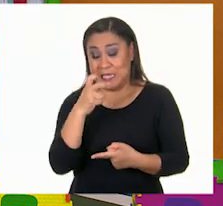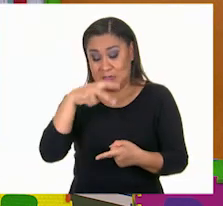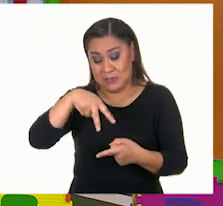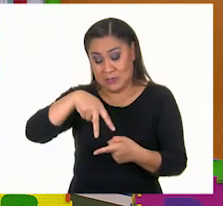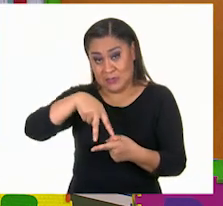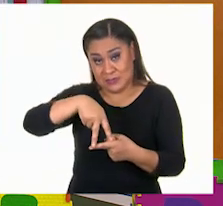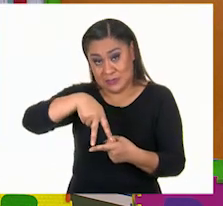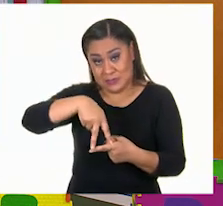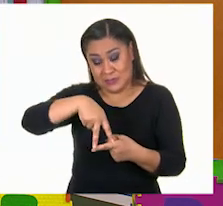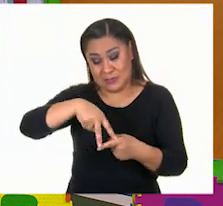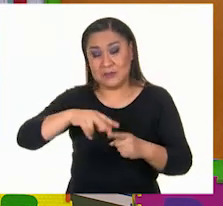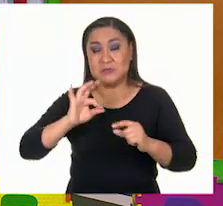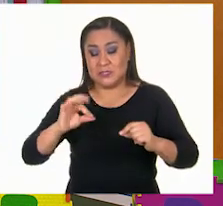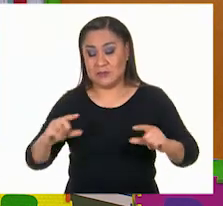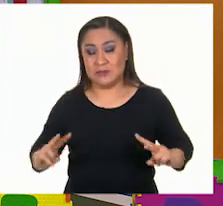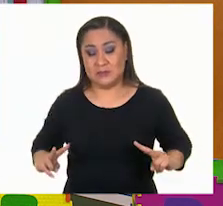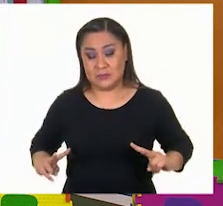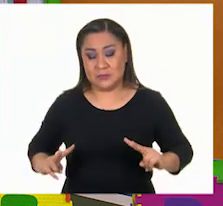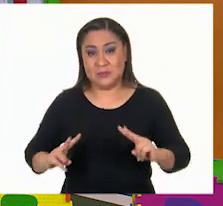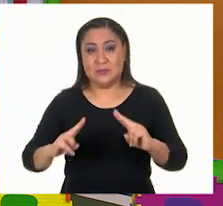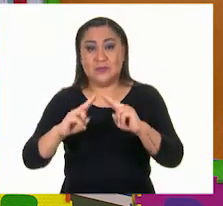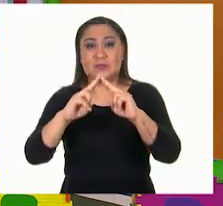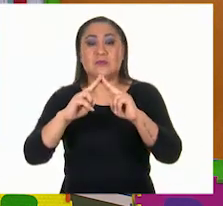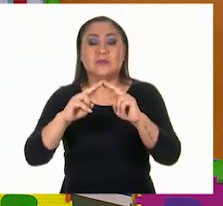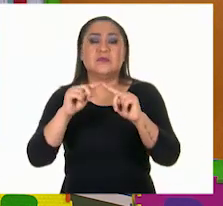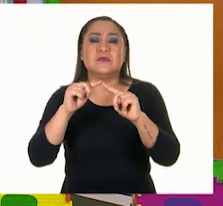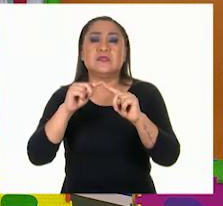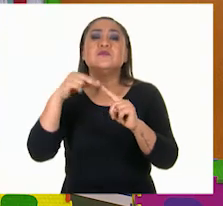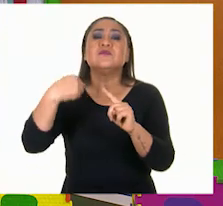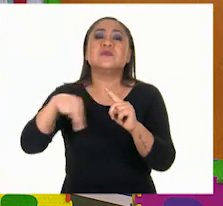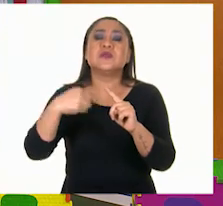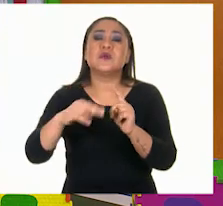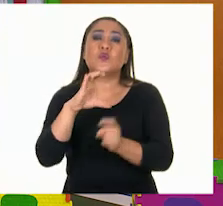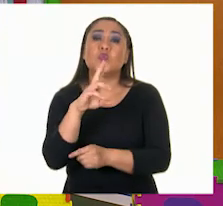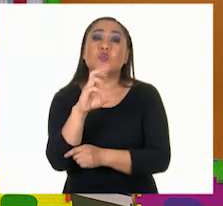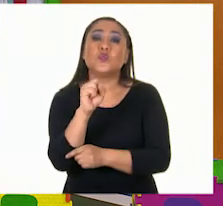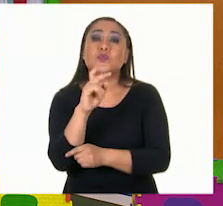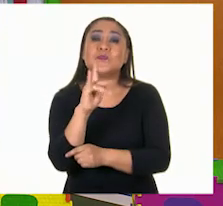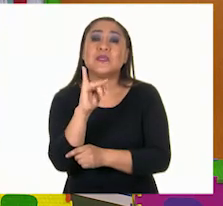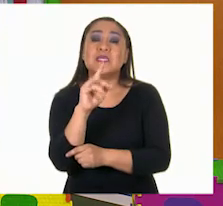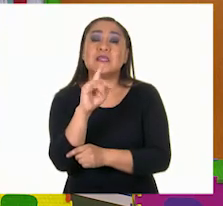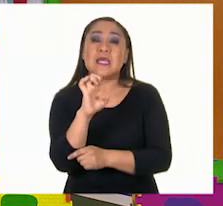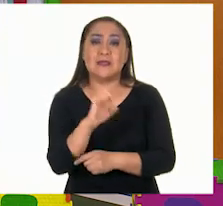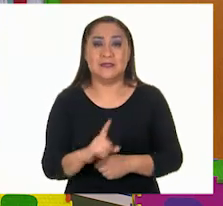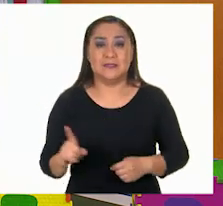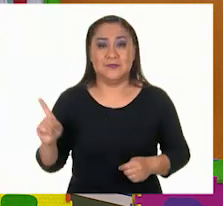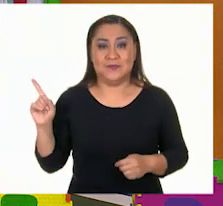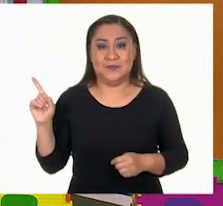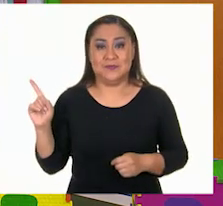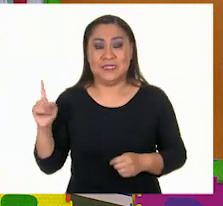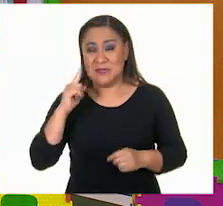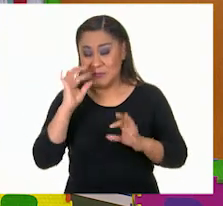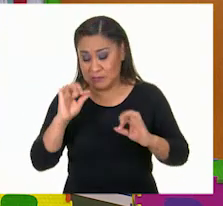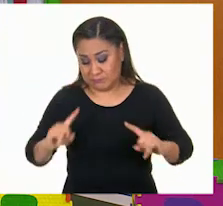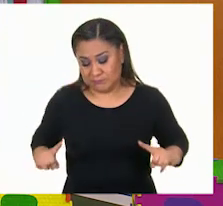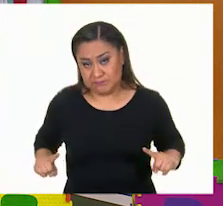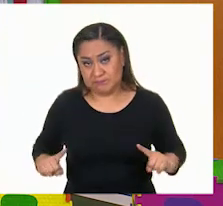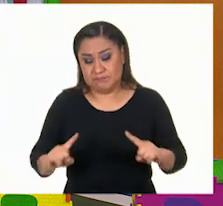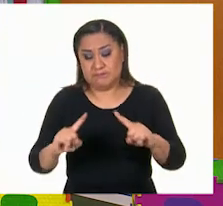se unen en un punto en común que se llama cúspide. Y si ustedes observan, está hasta arriba.